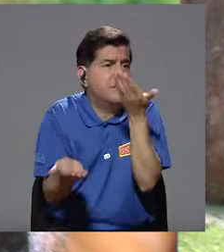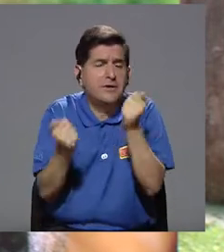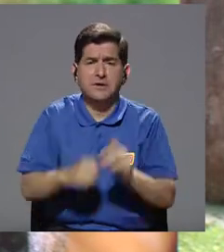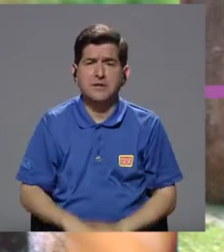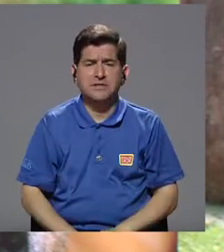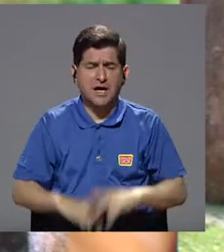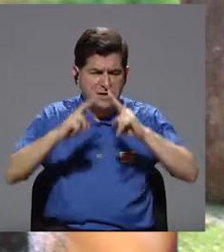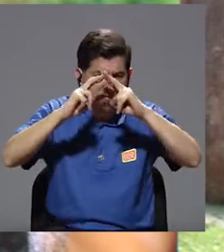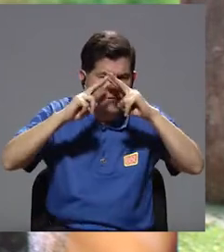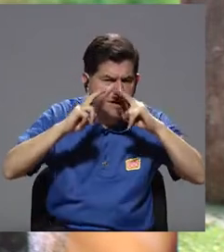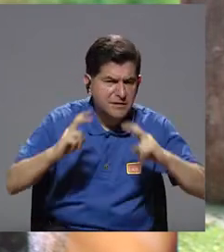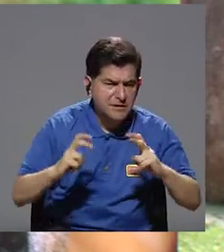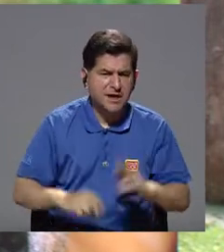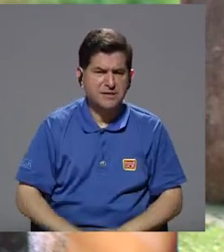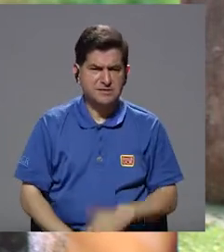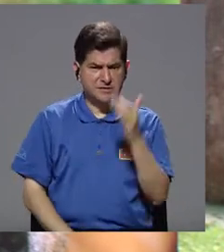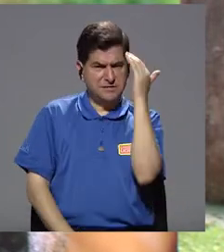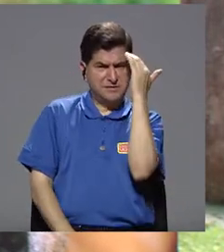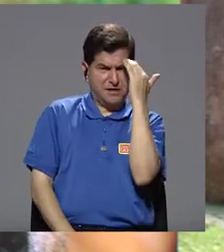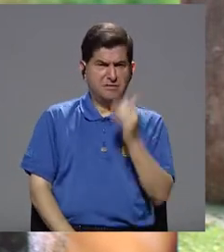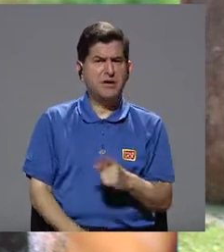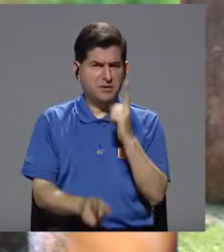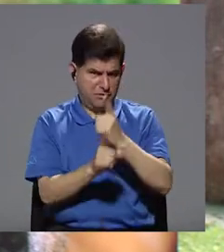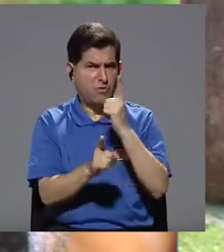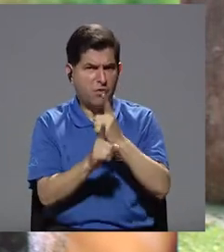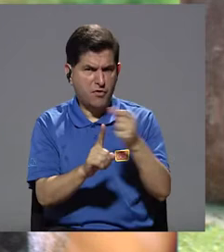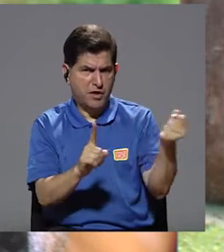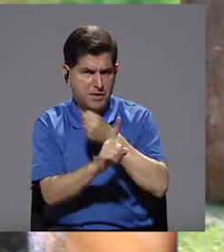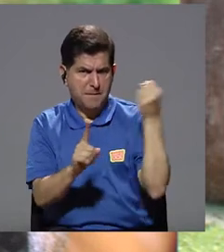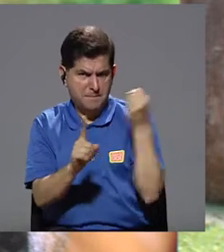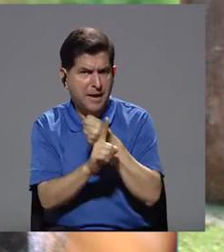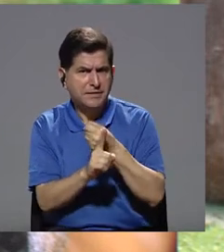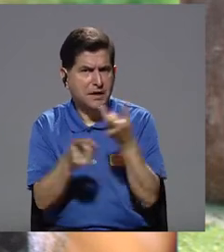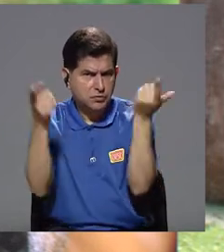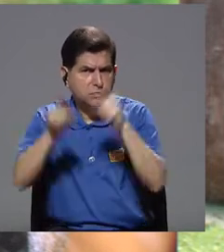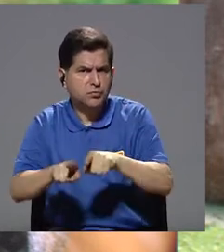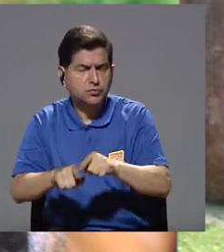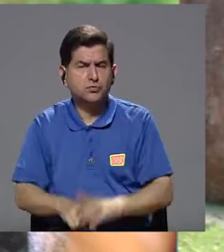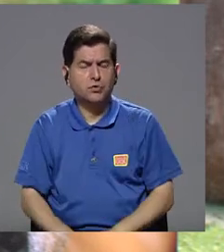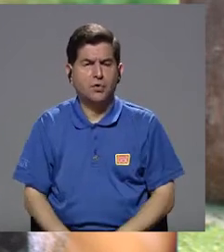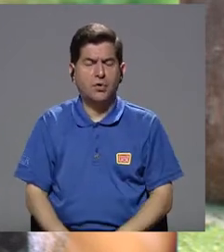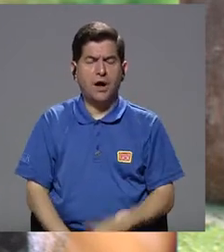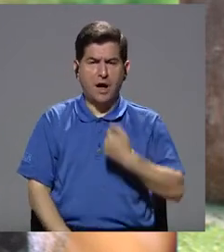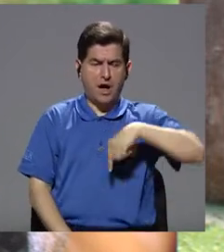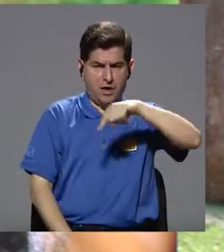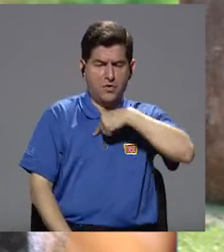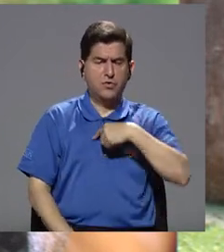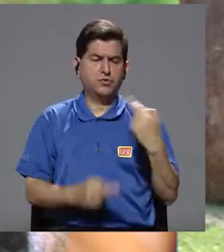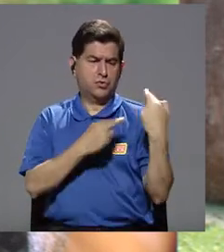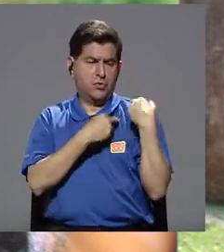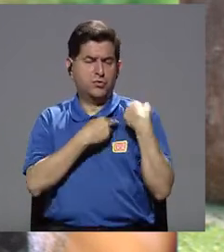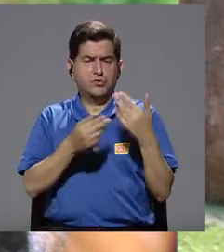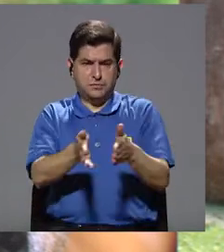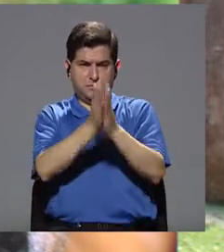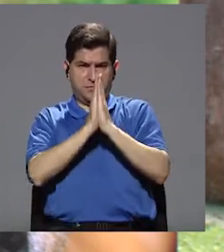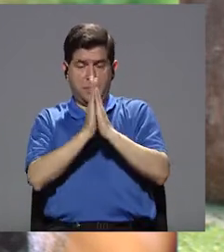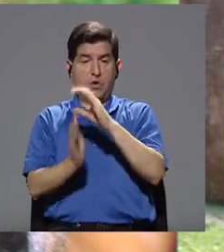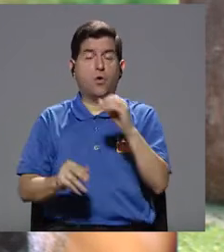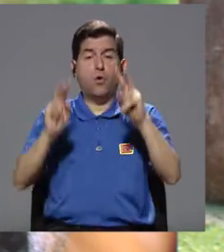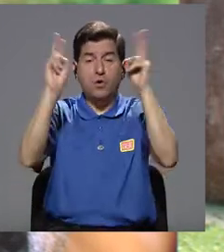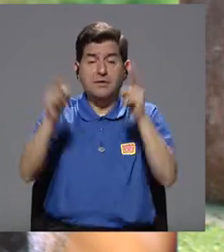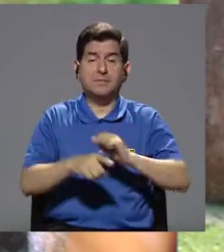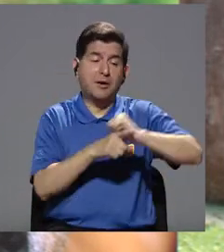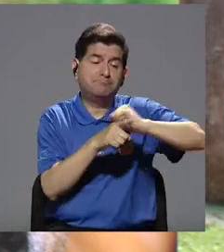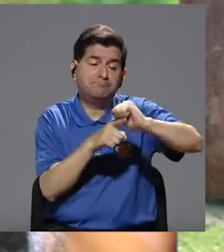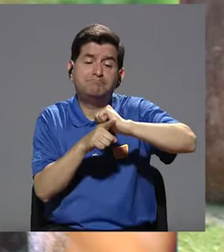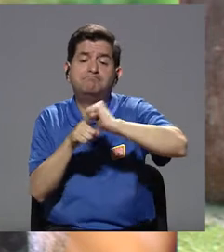vez algún examencito para determinar si efectivamente hubo un maltrato o crueldad. Los hacemos cargo nosotros cuando ellos nos solicitan o si no, el